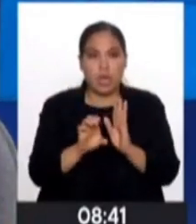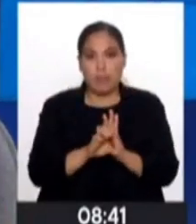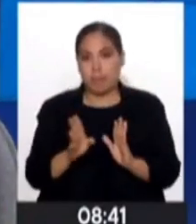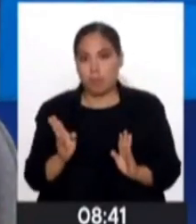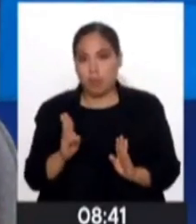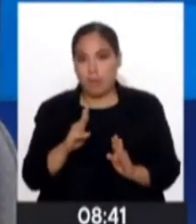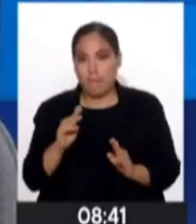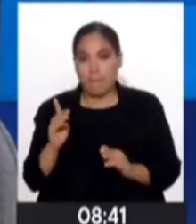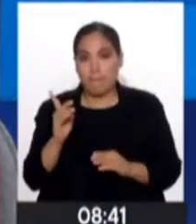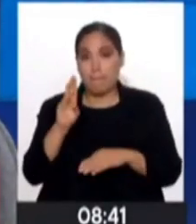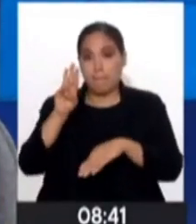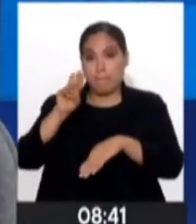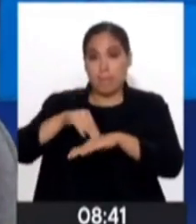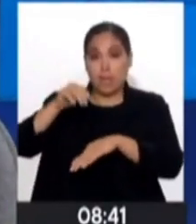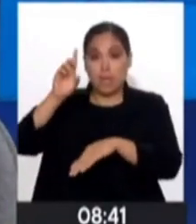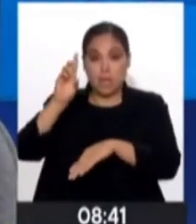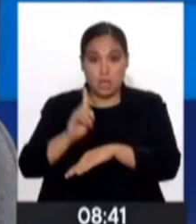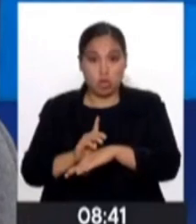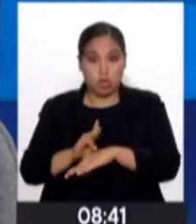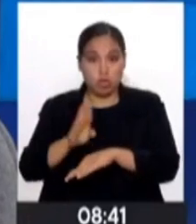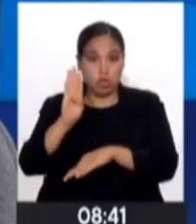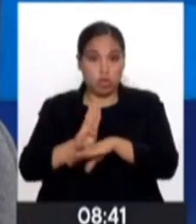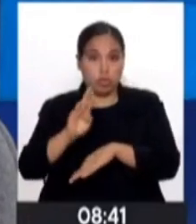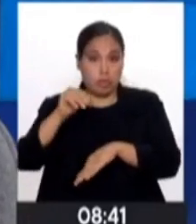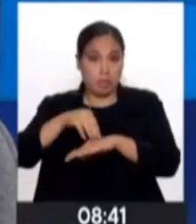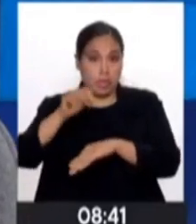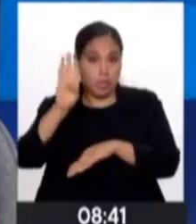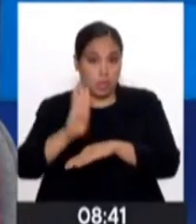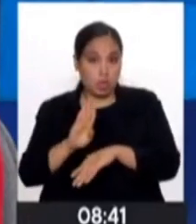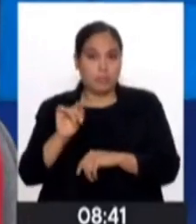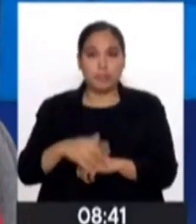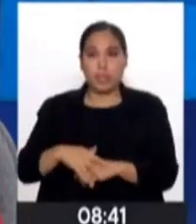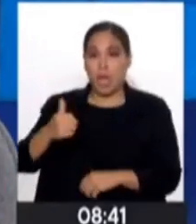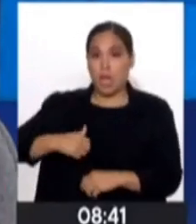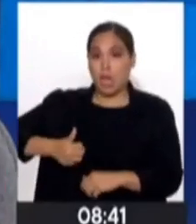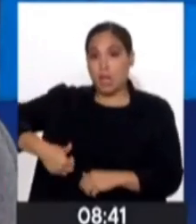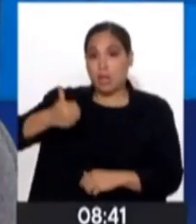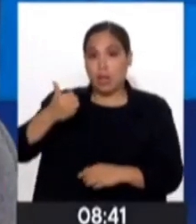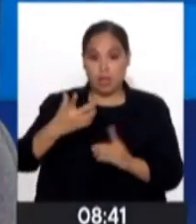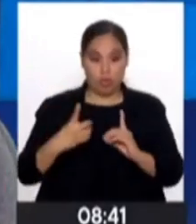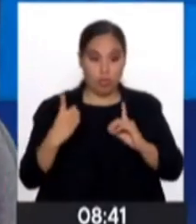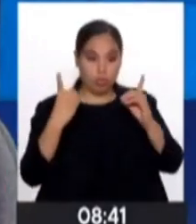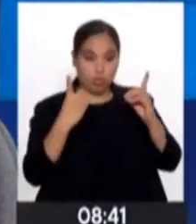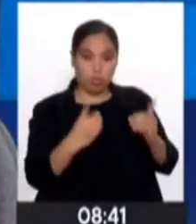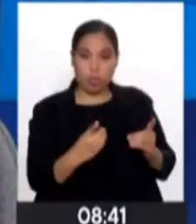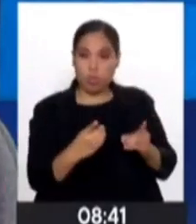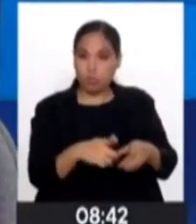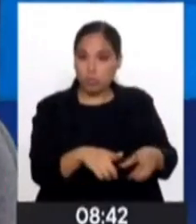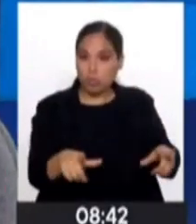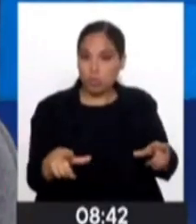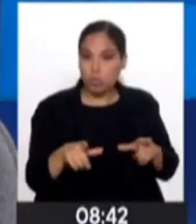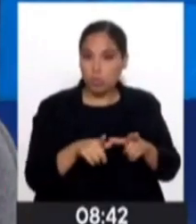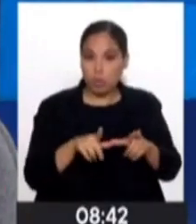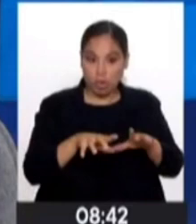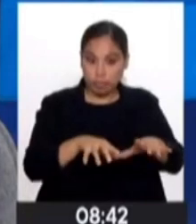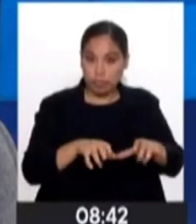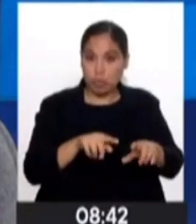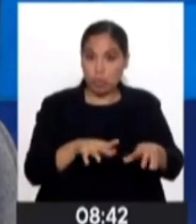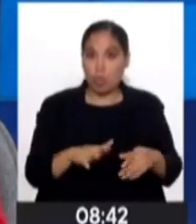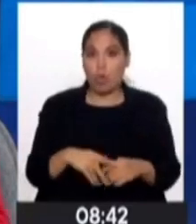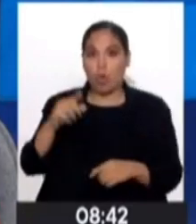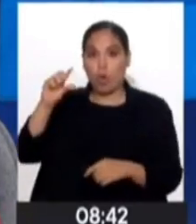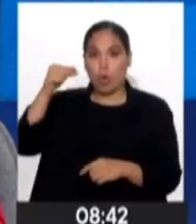último. En Madre de Dios, el alcalde distrital de Las Piedras nos va a donar un terreno. Y el gobernador regional